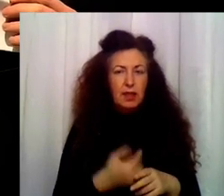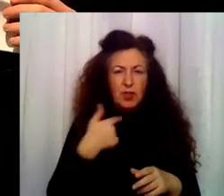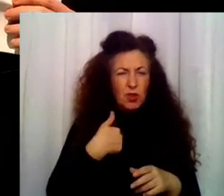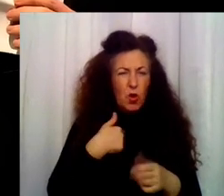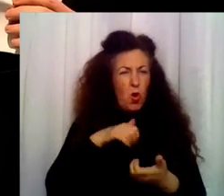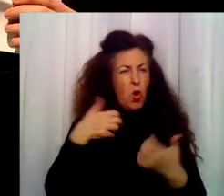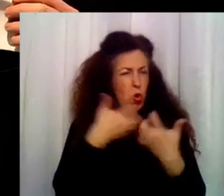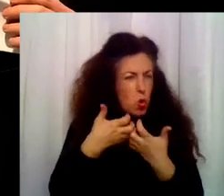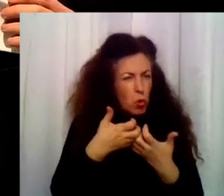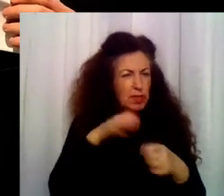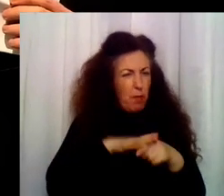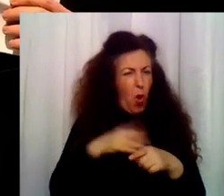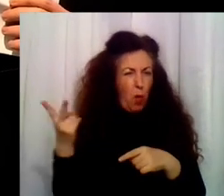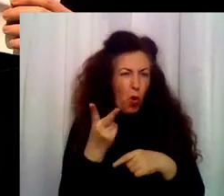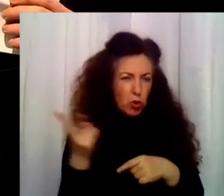vosotros y...